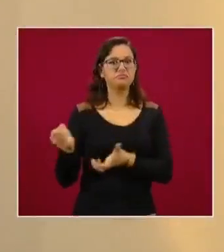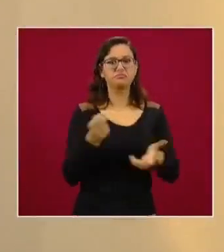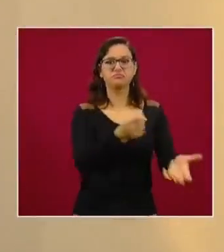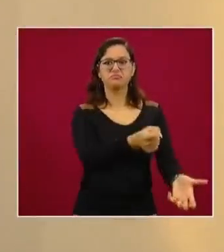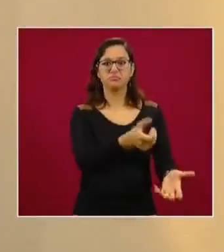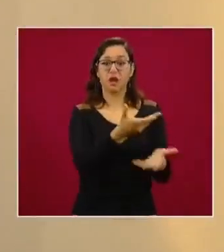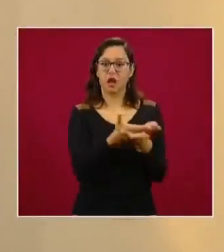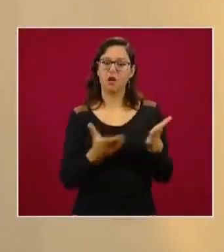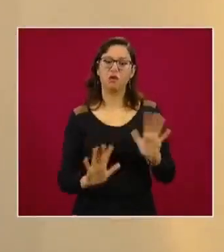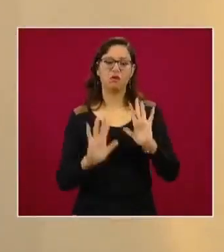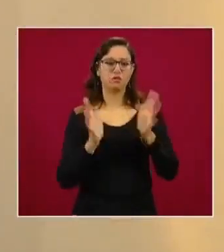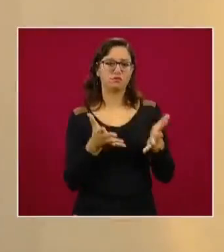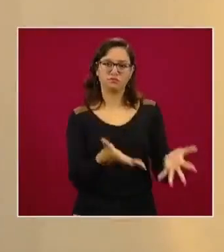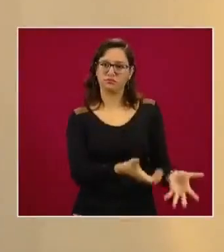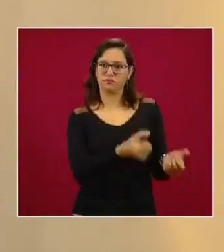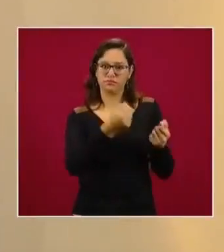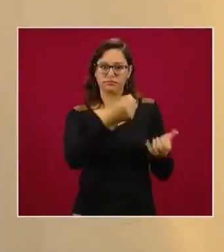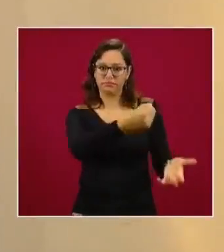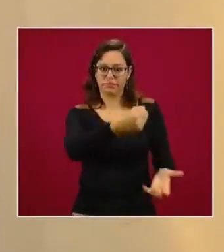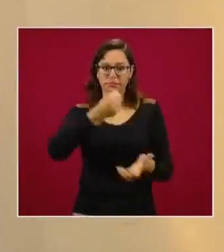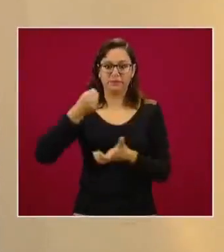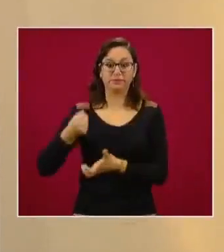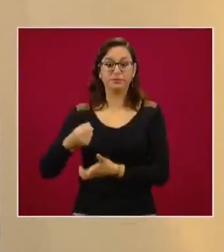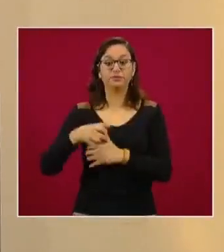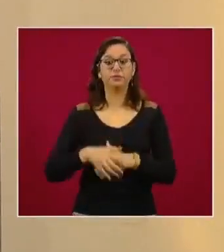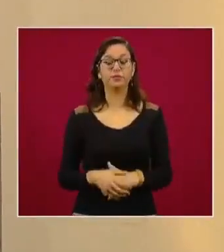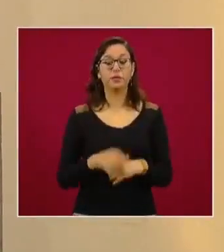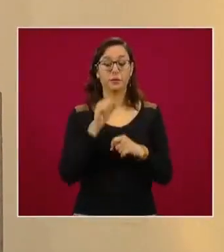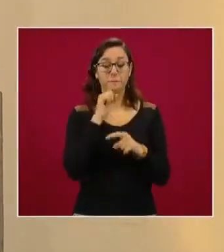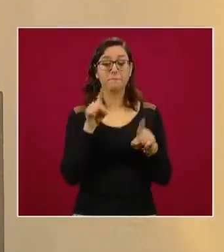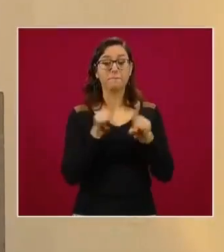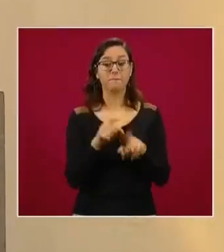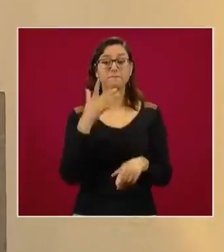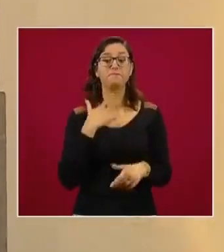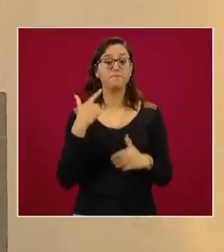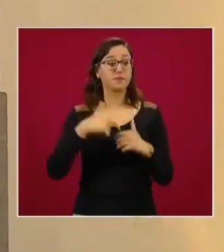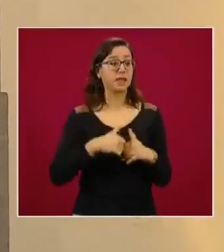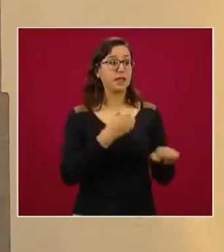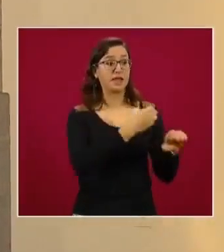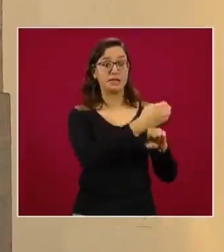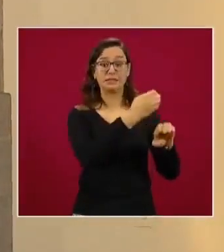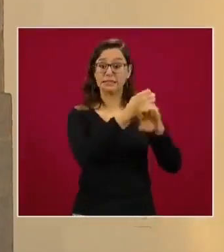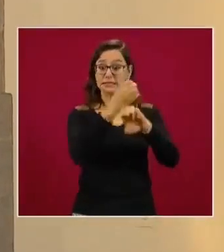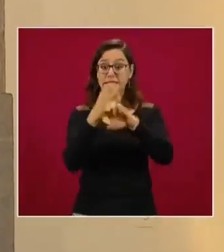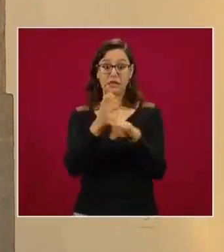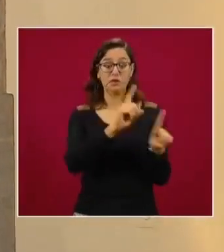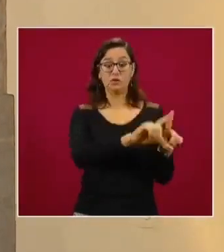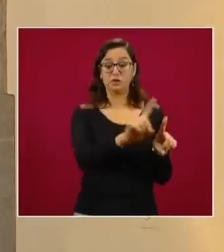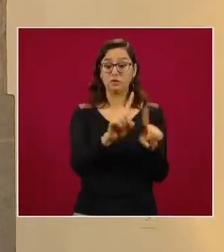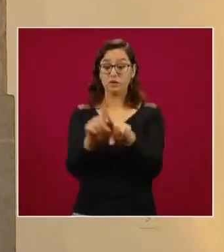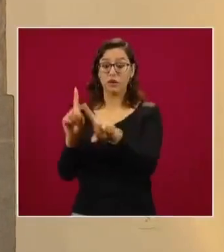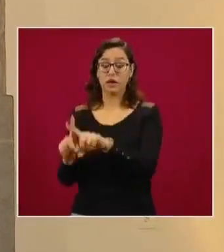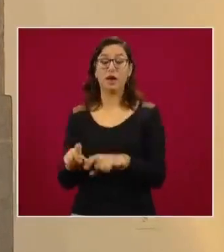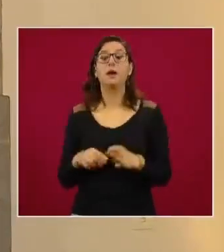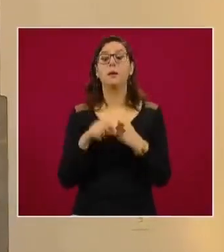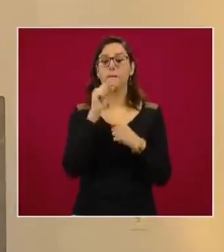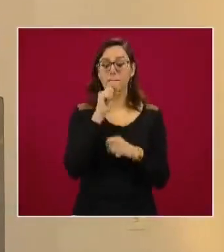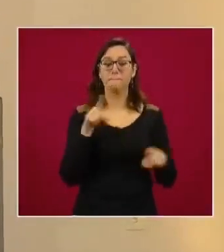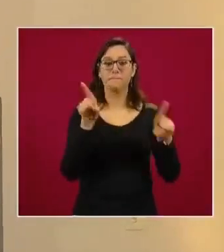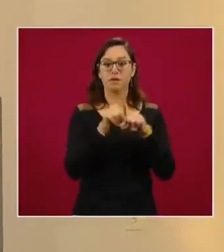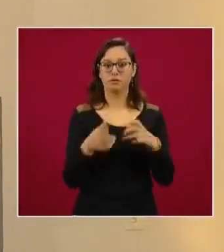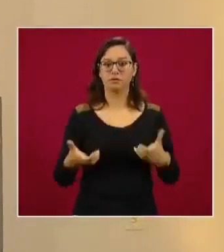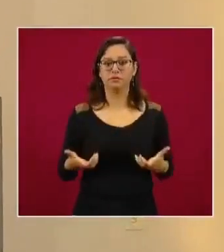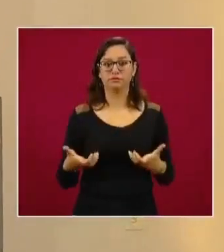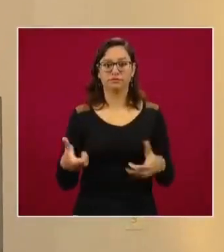Vámonos, hidrocarburos, aquí está por Estado. Vámonos, prevención, toma de casetas. Bueno,